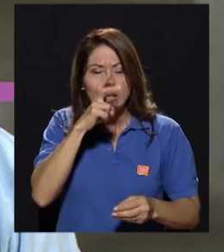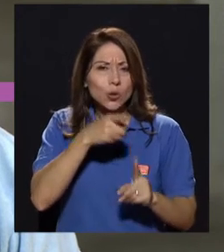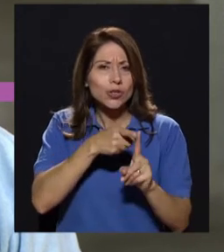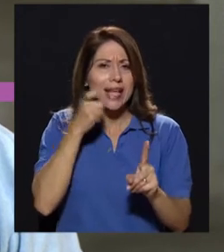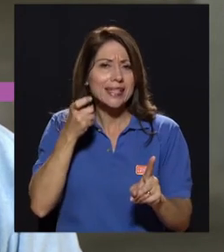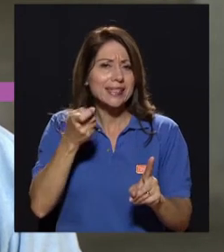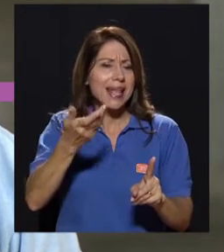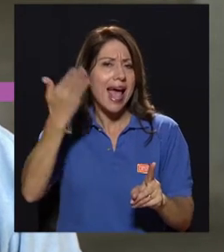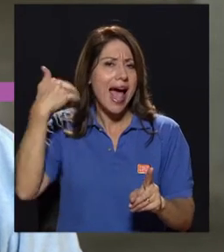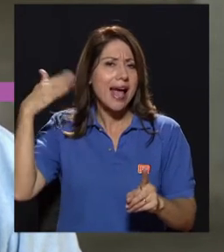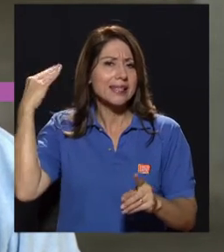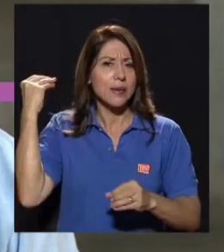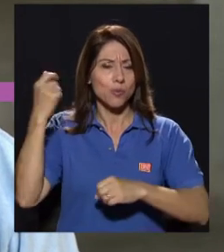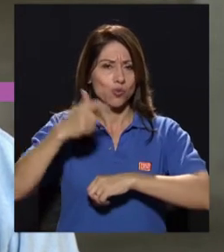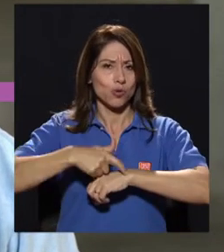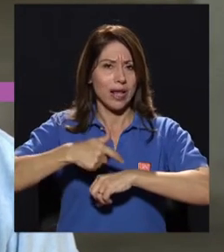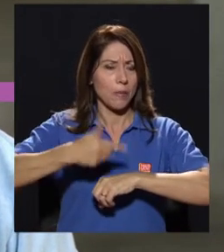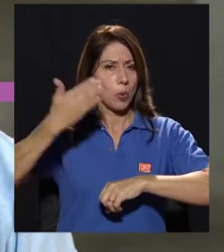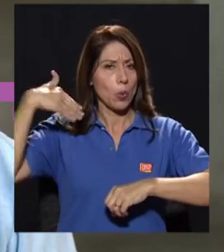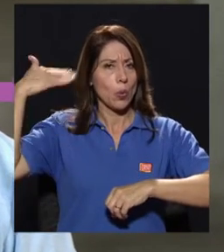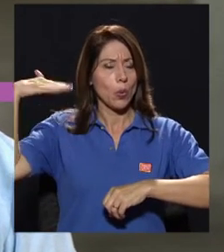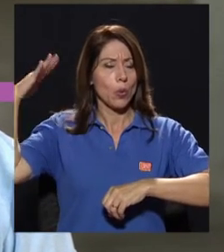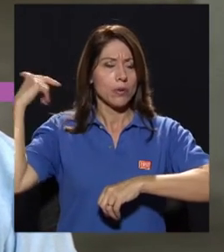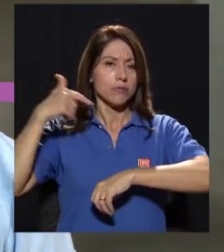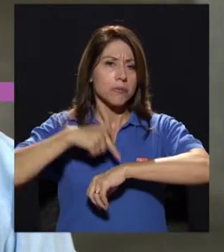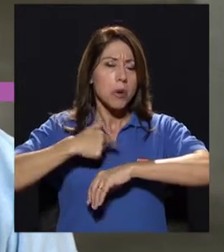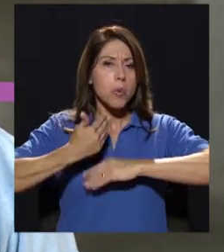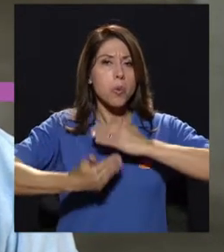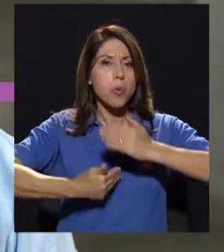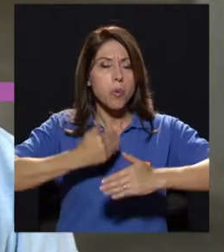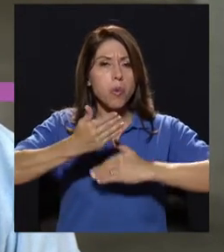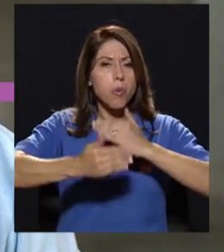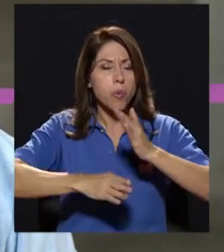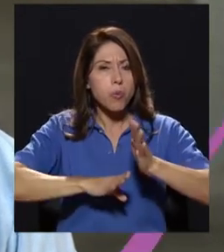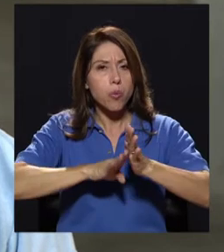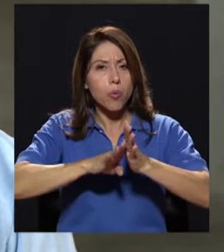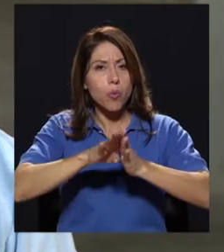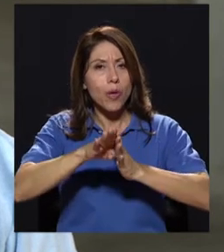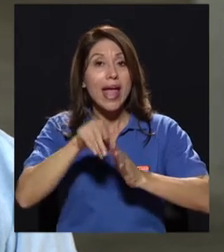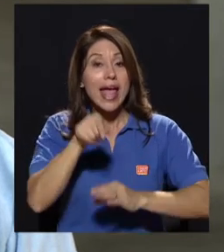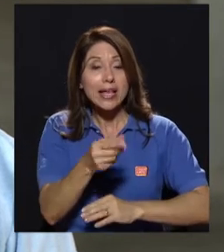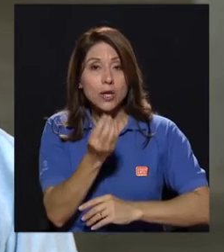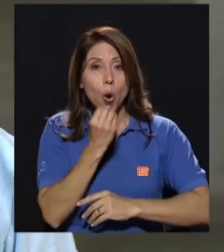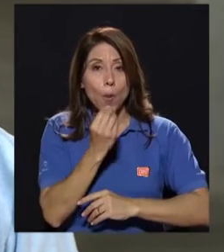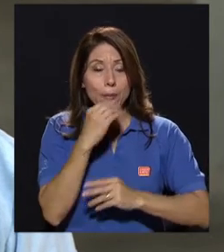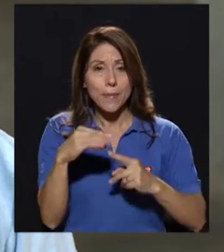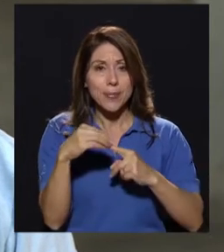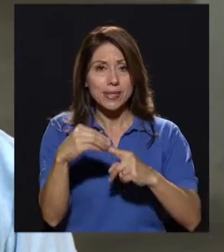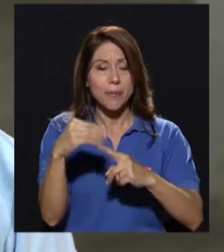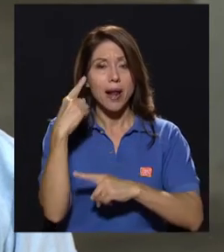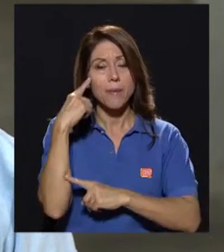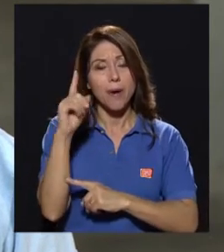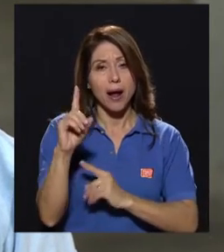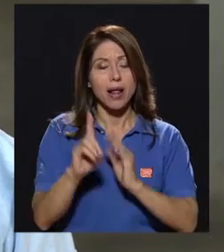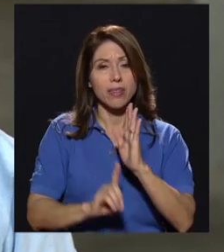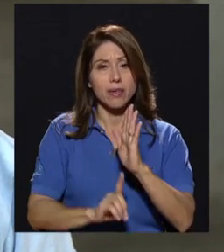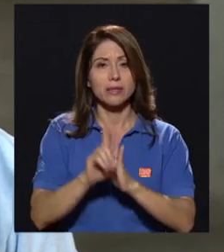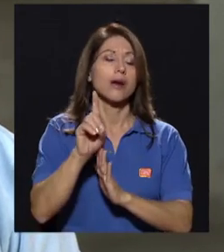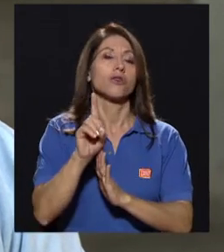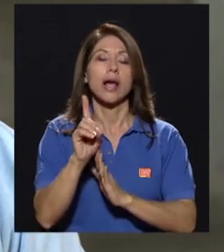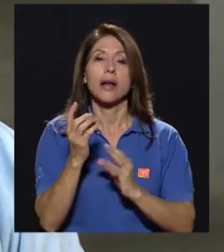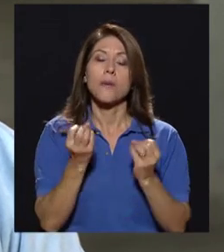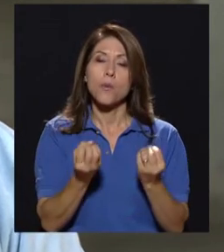hace mucho tiempo atrás en su evolución. Y ha sido la dieta principal para desarrollar